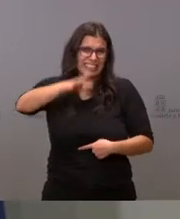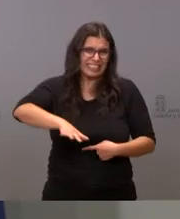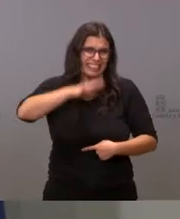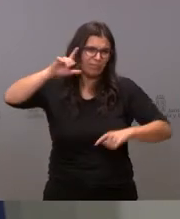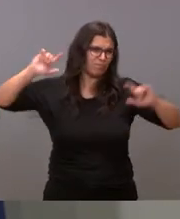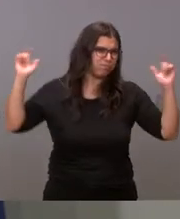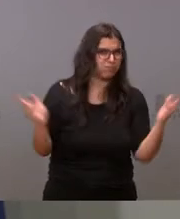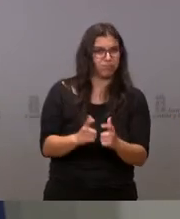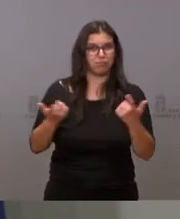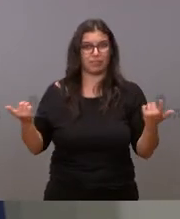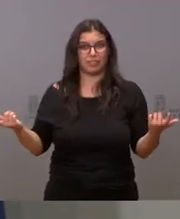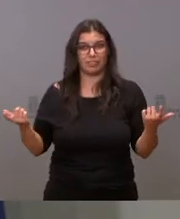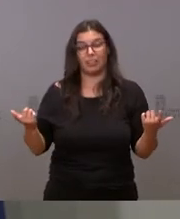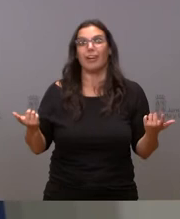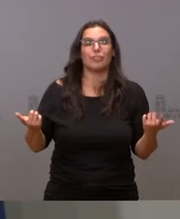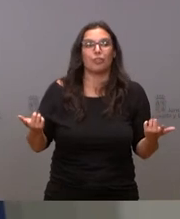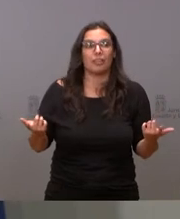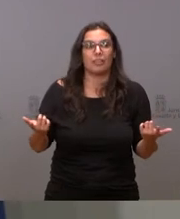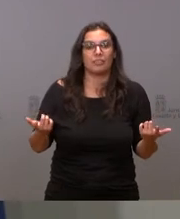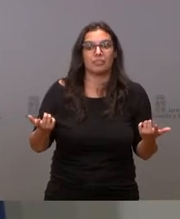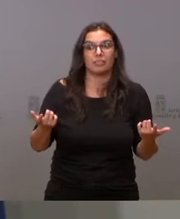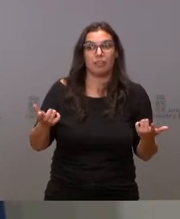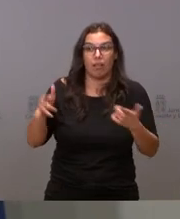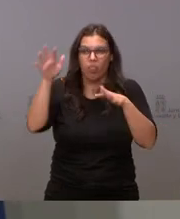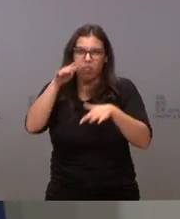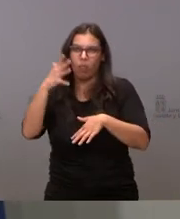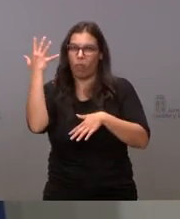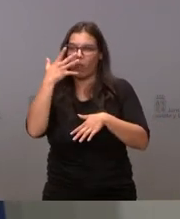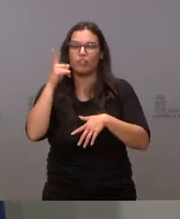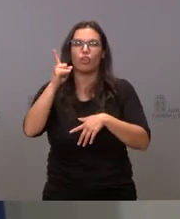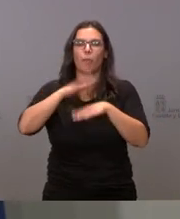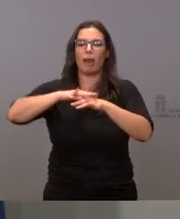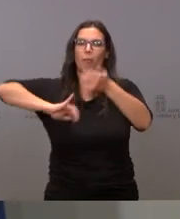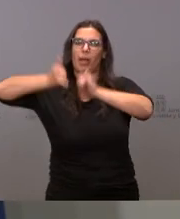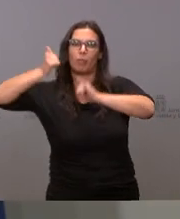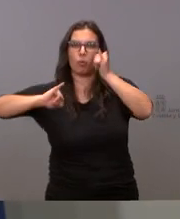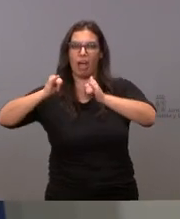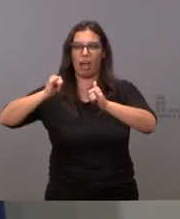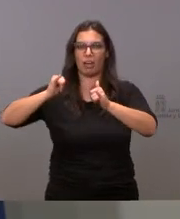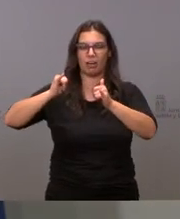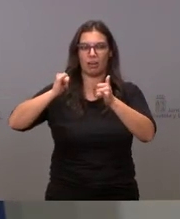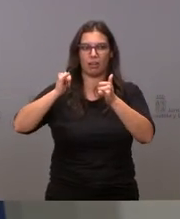que no se entiende si no es desde la demagogia y desde la irresponsabilidad